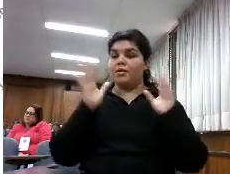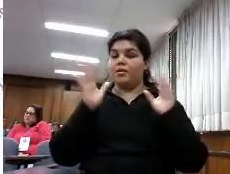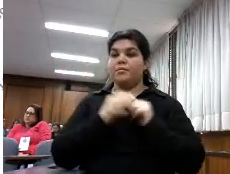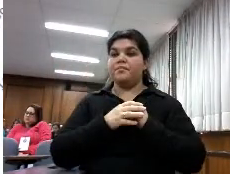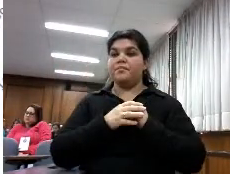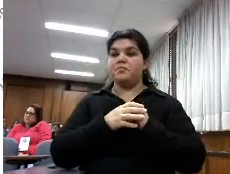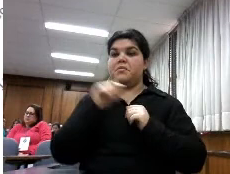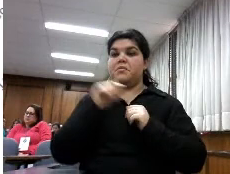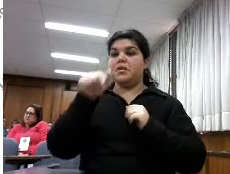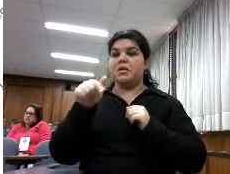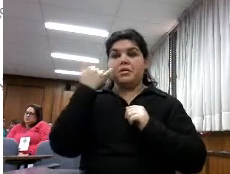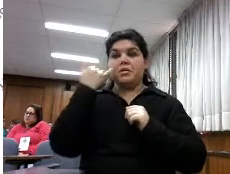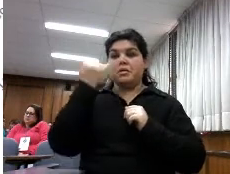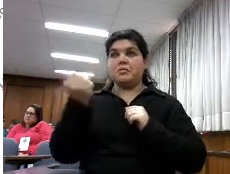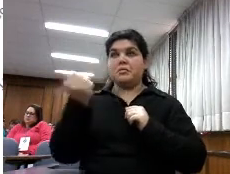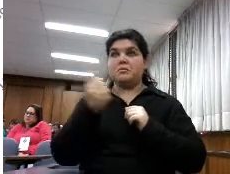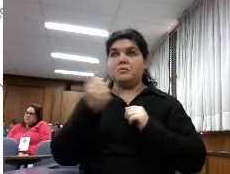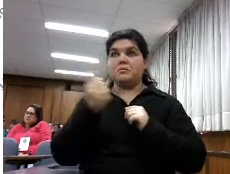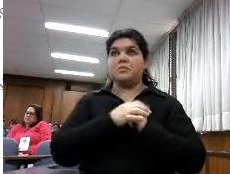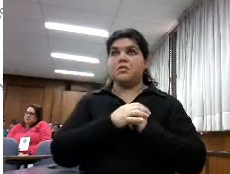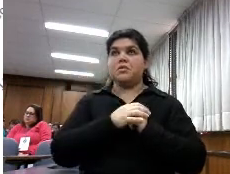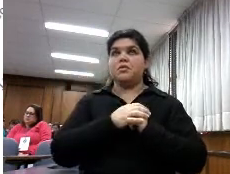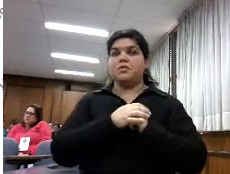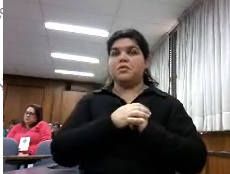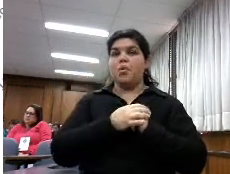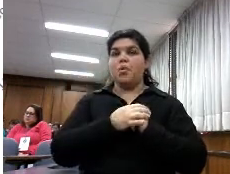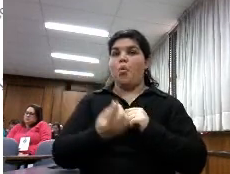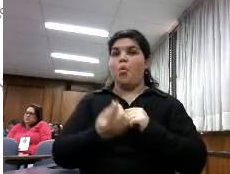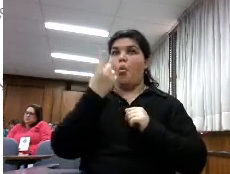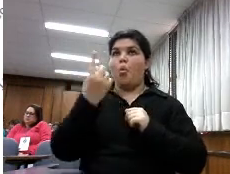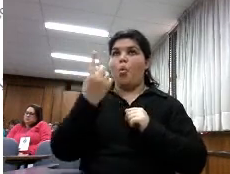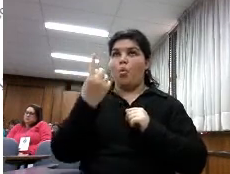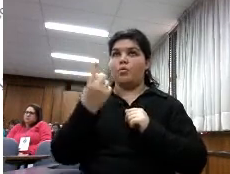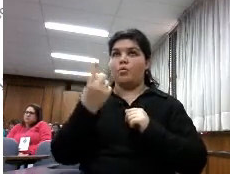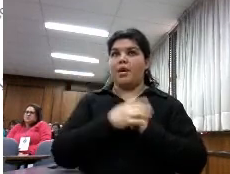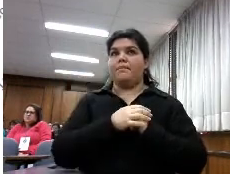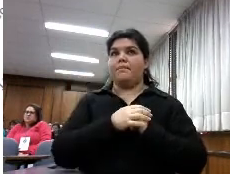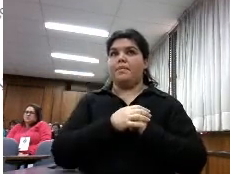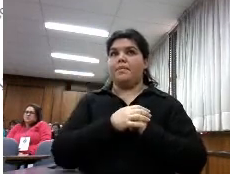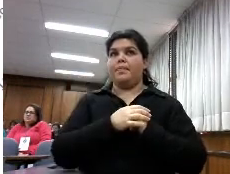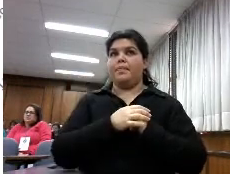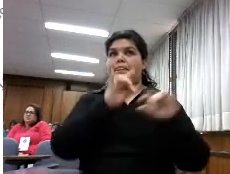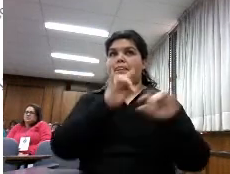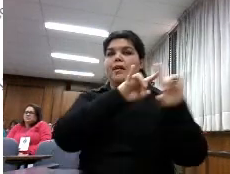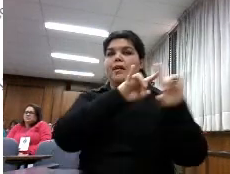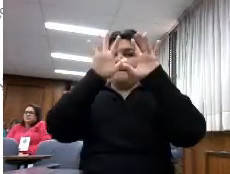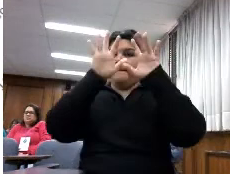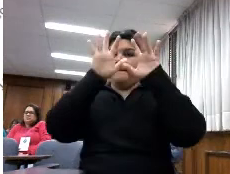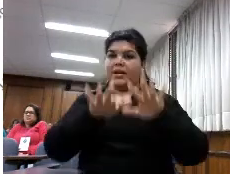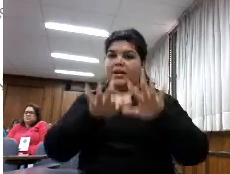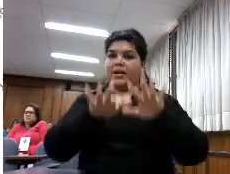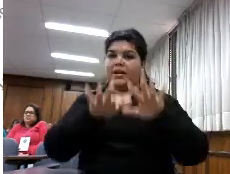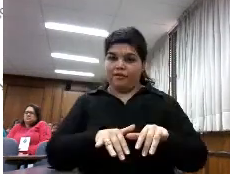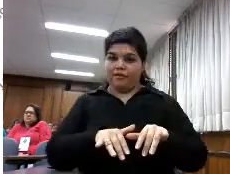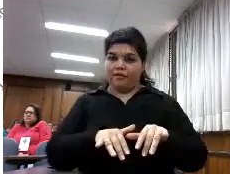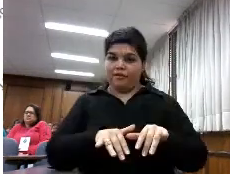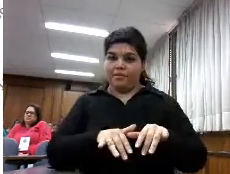objetivo vemos que hay una de las tres plataformas y yo con esto no quiero vender nada lo repito que tiene